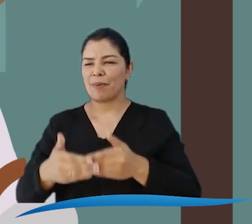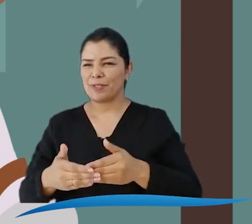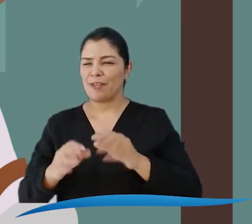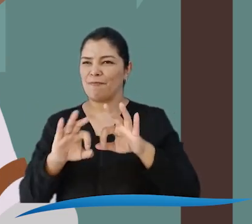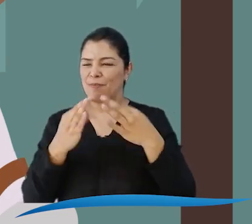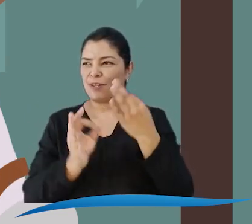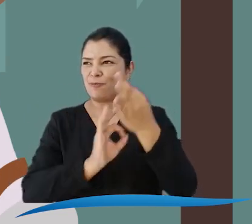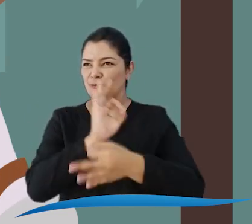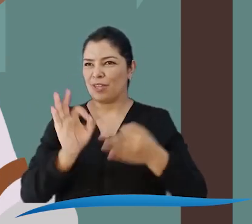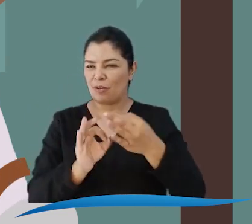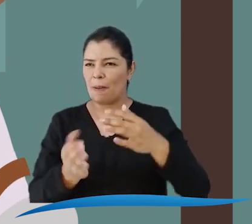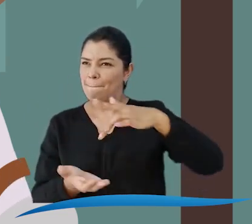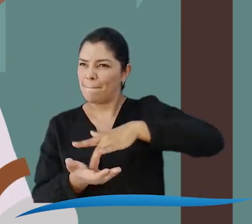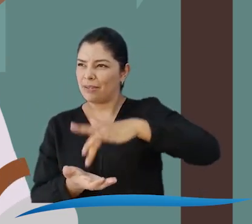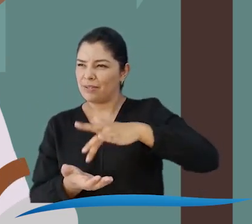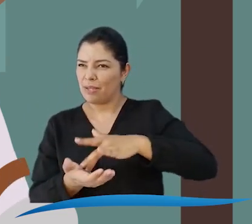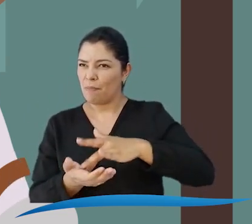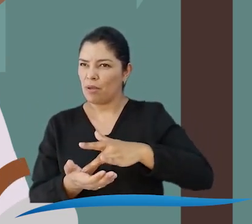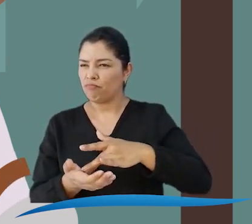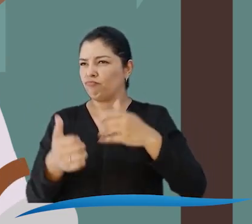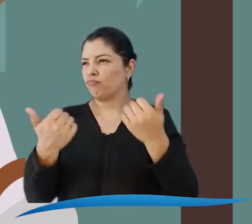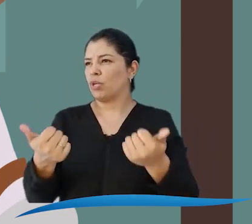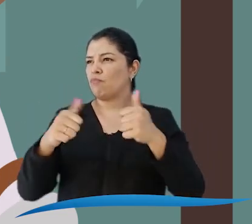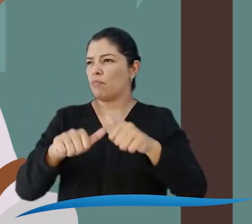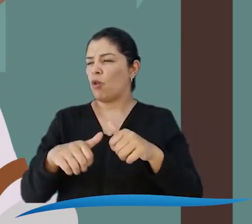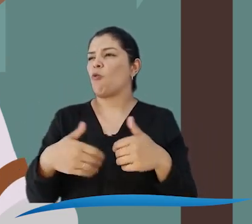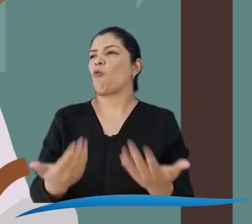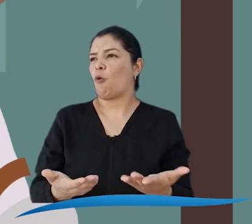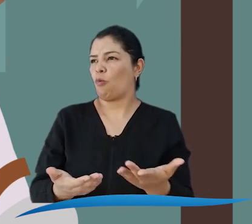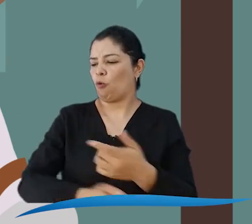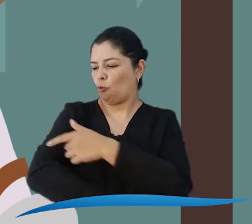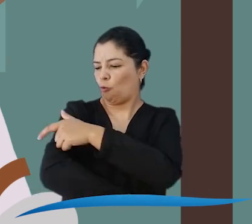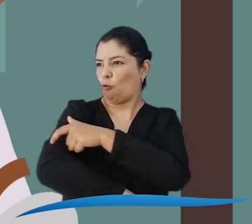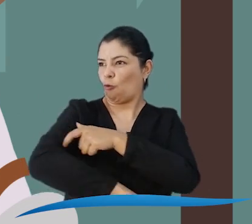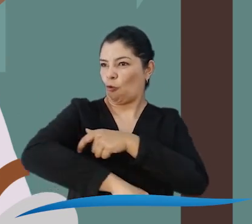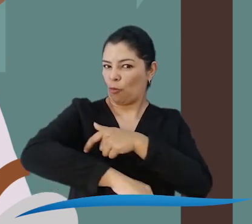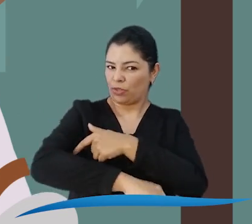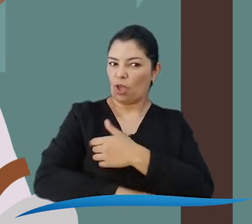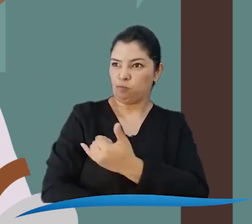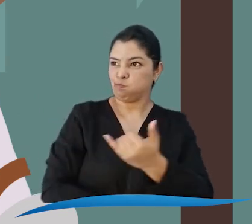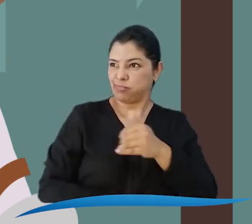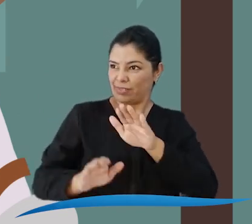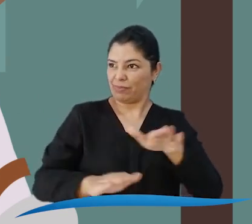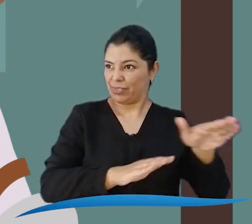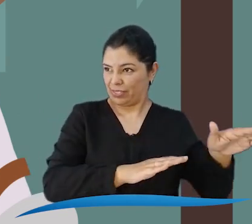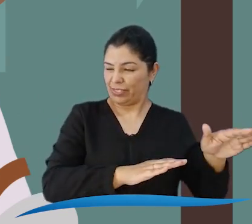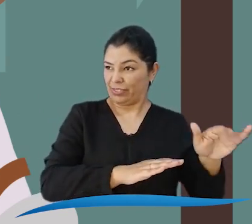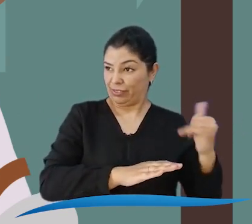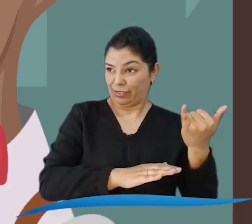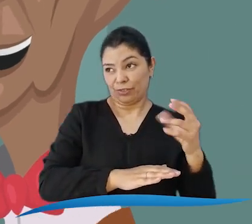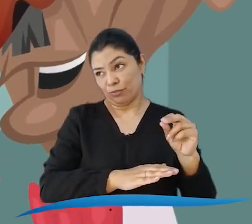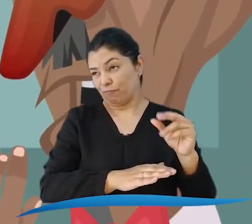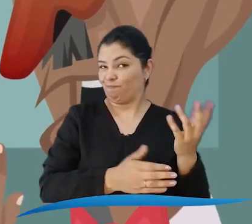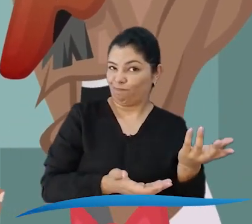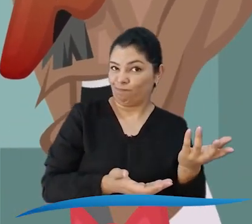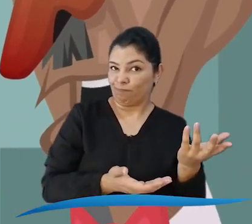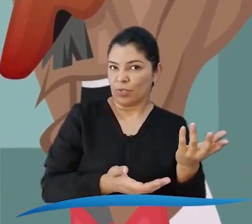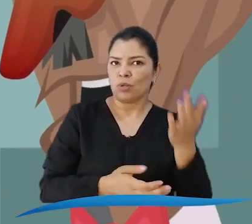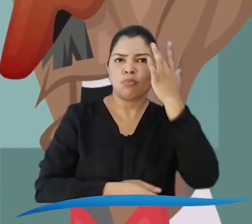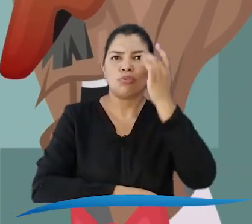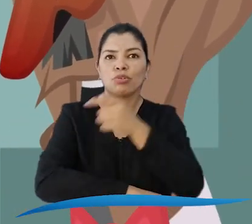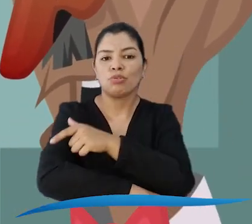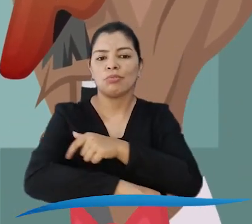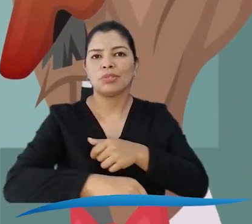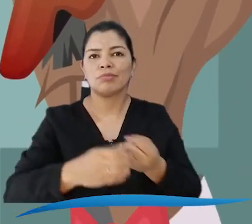participación de las personas con discapacidad y sus familias o cuidadores en el Comité Territorial de Discapacidad, como